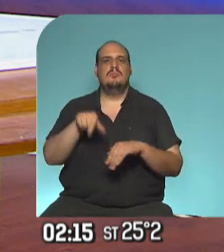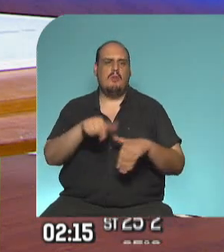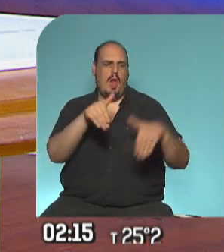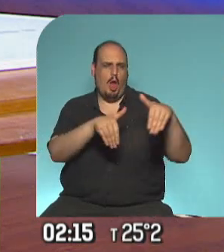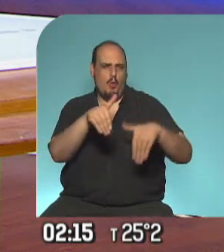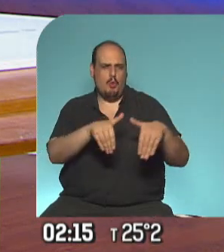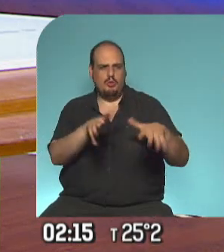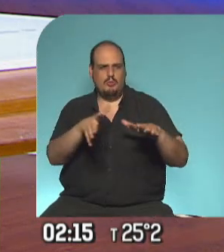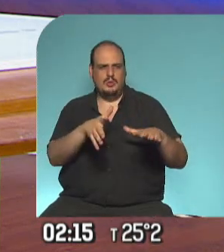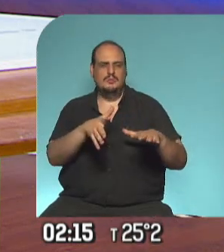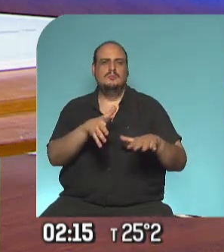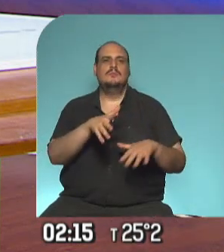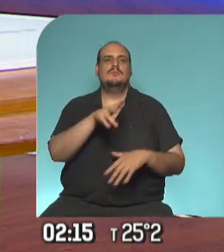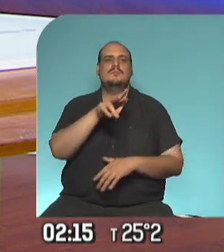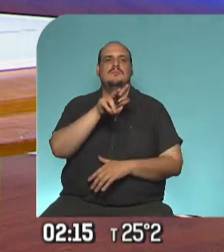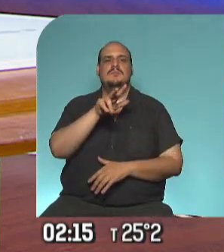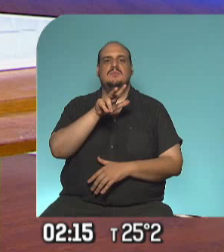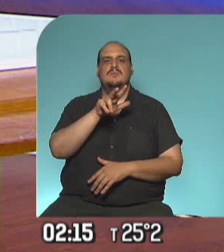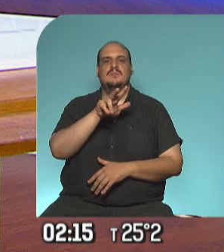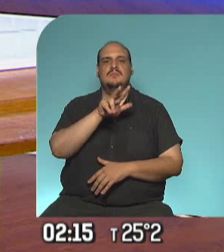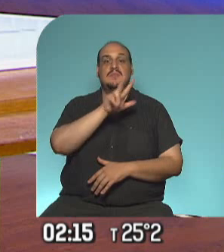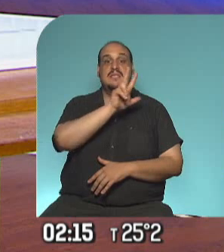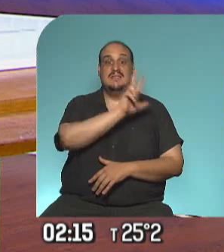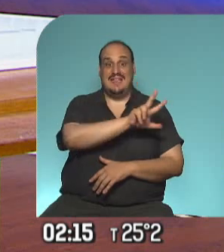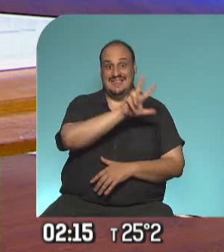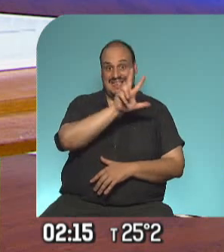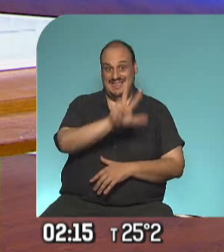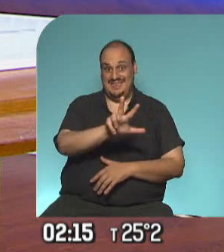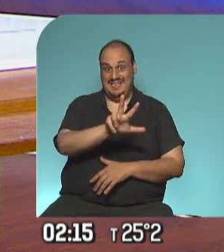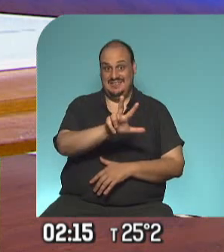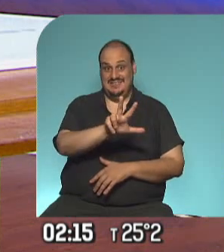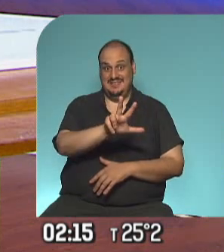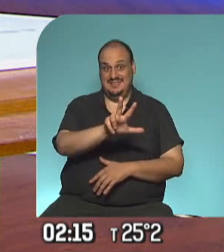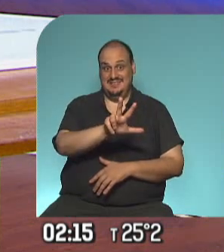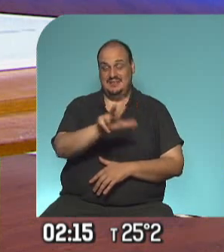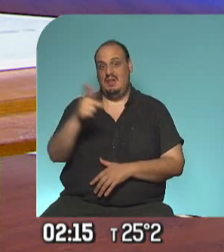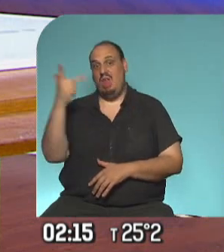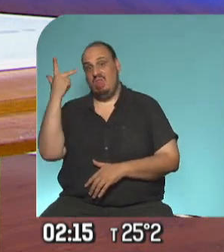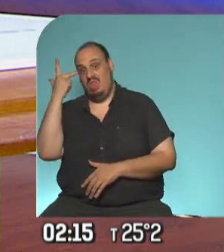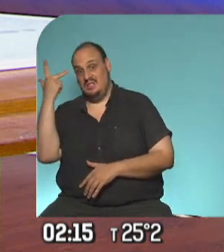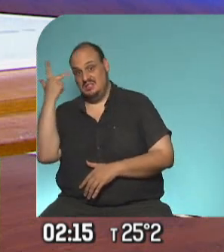urna nos estarían dando 32 33 33 él 33 18